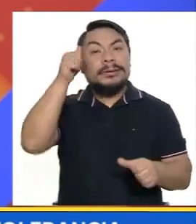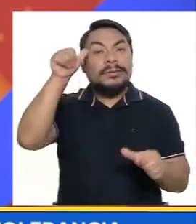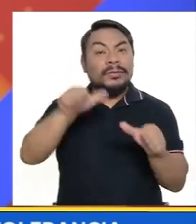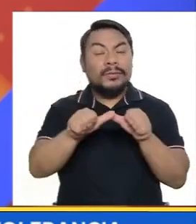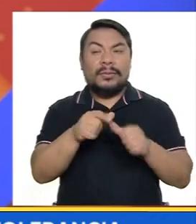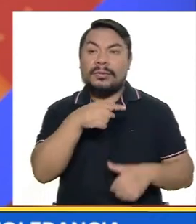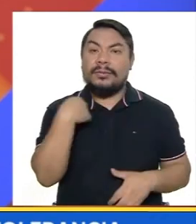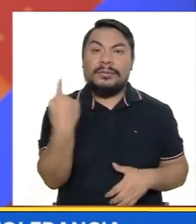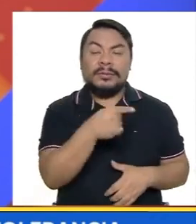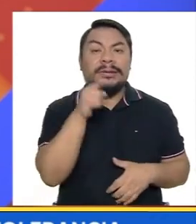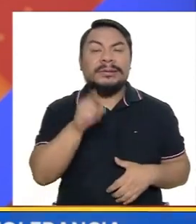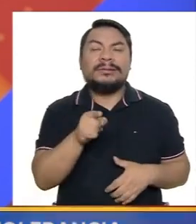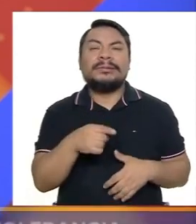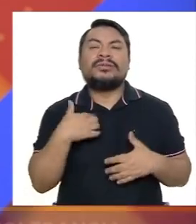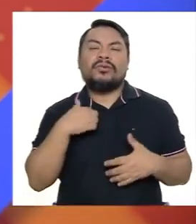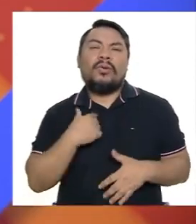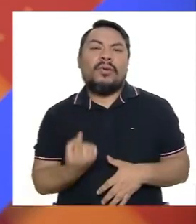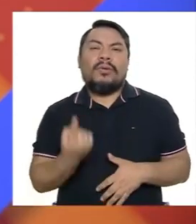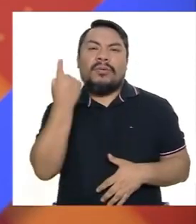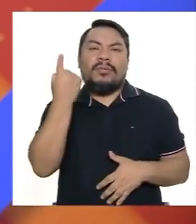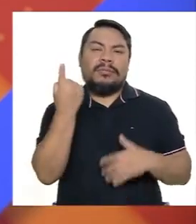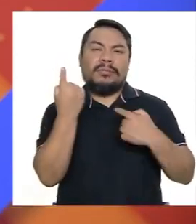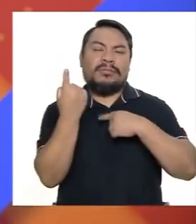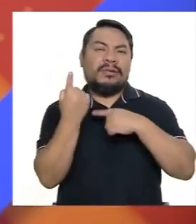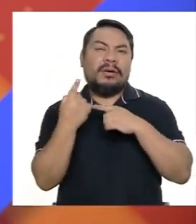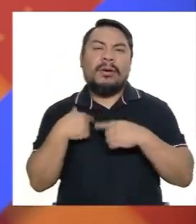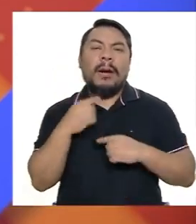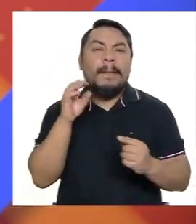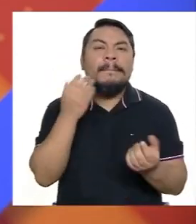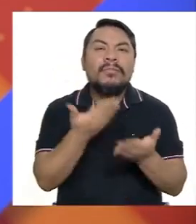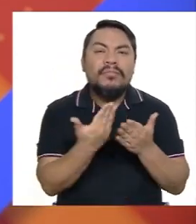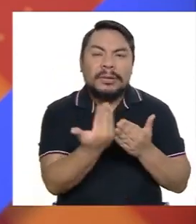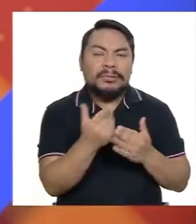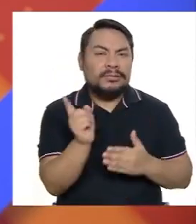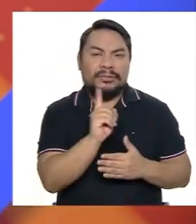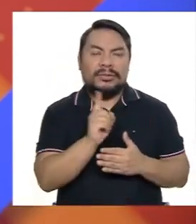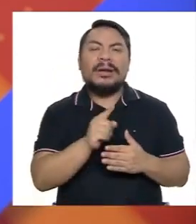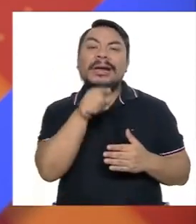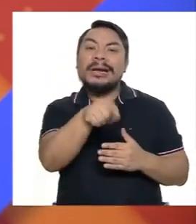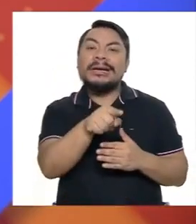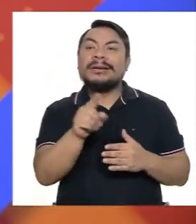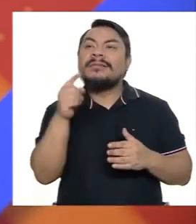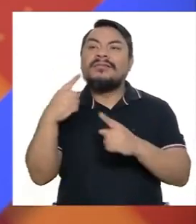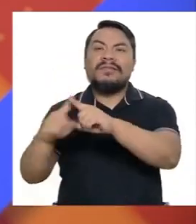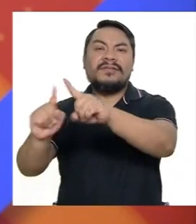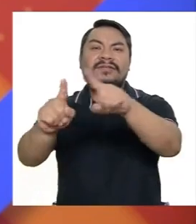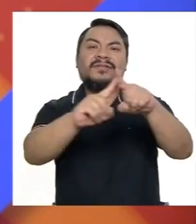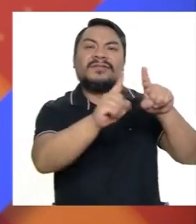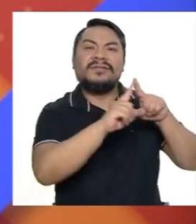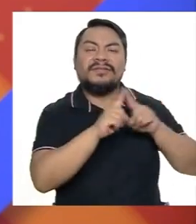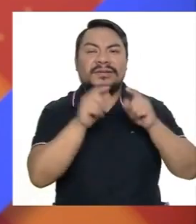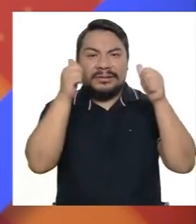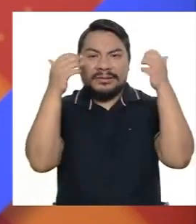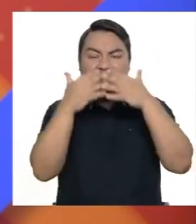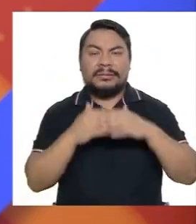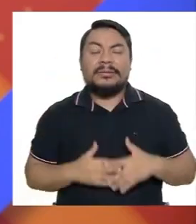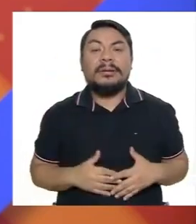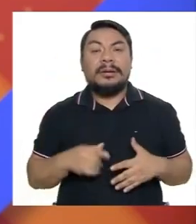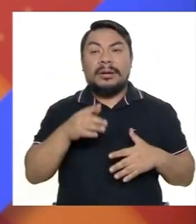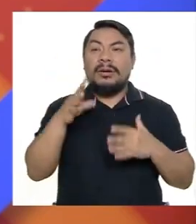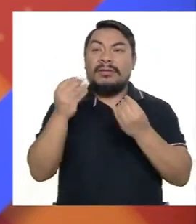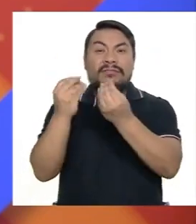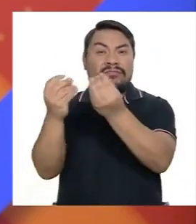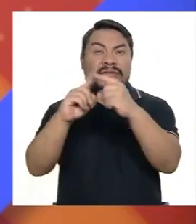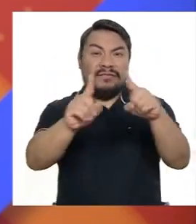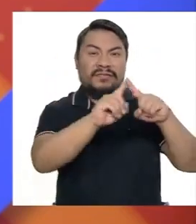primero no somos el centro del universo y hay otras realidades que se van a manifestar. Dentro de todo ese universo hay un grupo